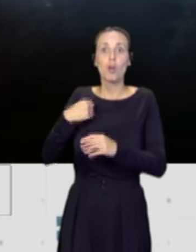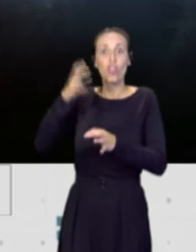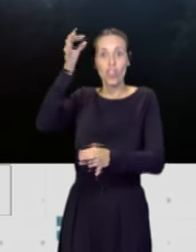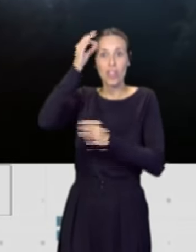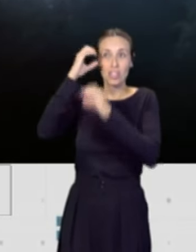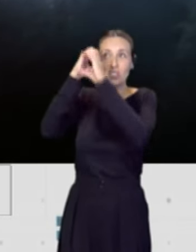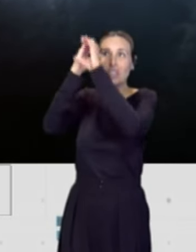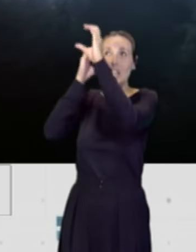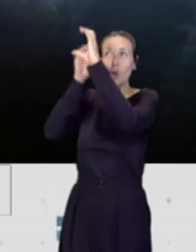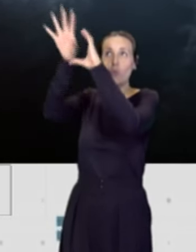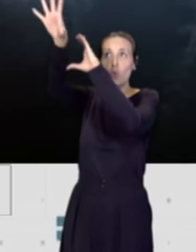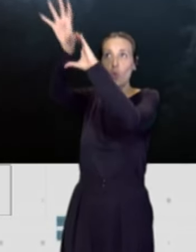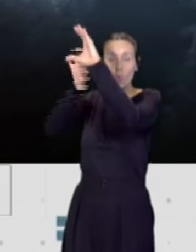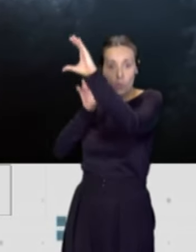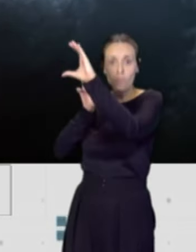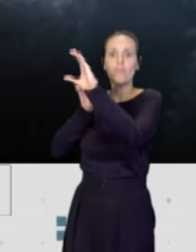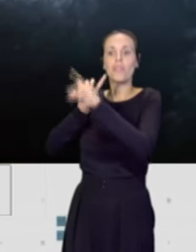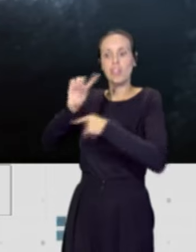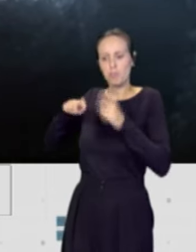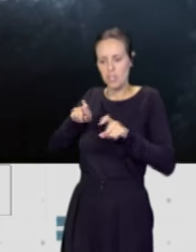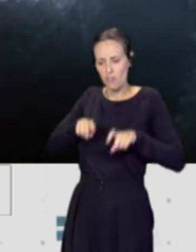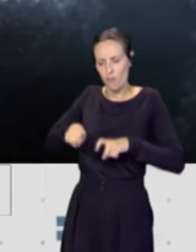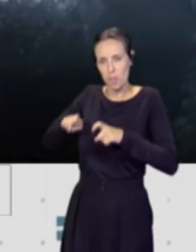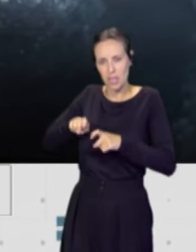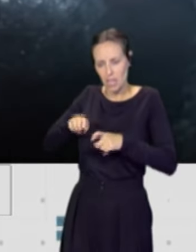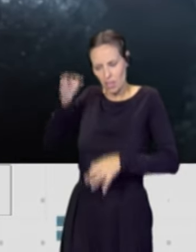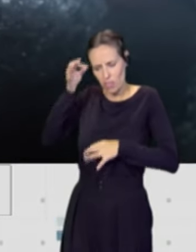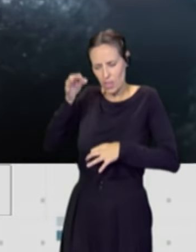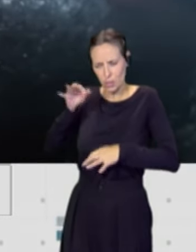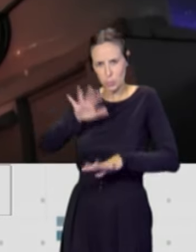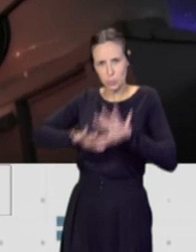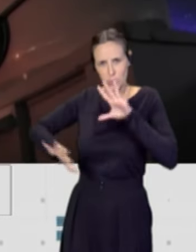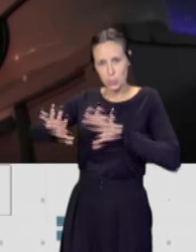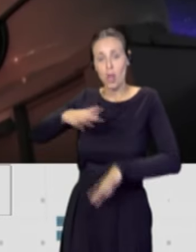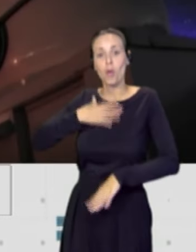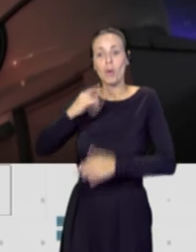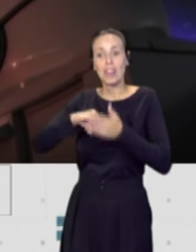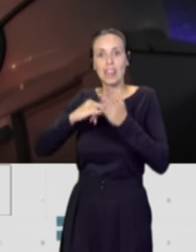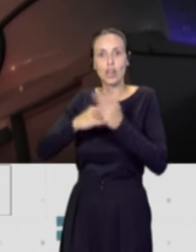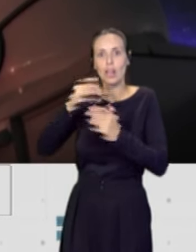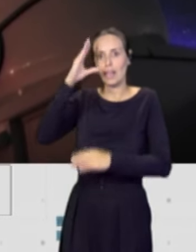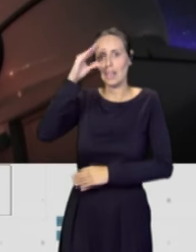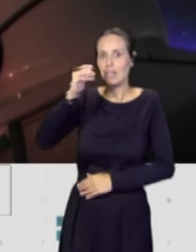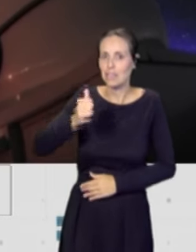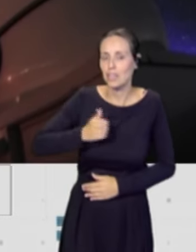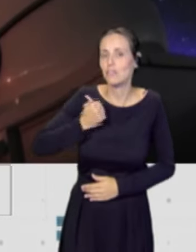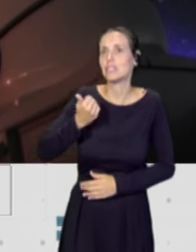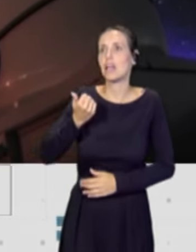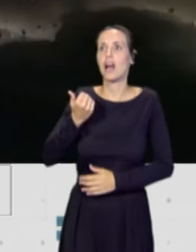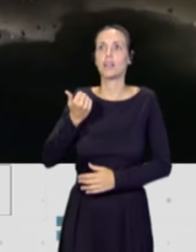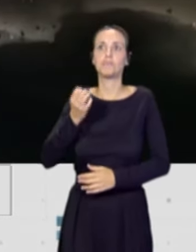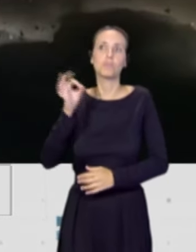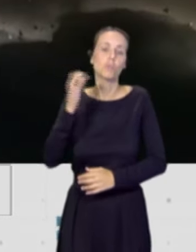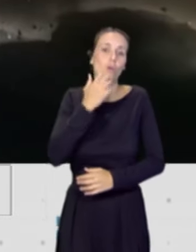esos datos, que es muy complejo y que permite introducir desde tecnologías de inteligencia artificial al